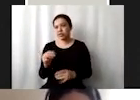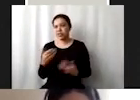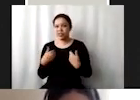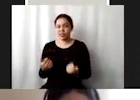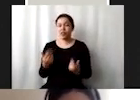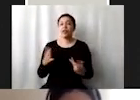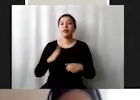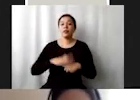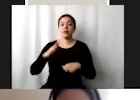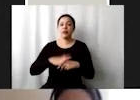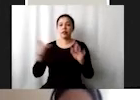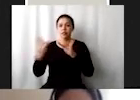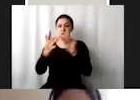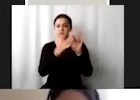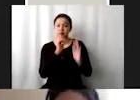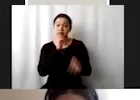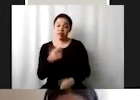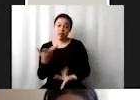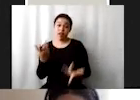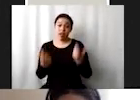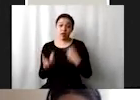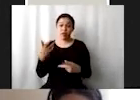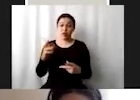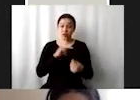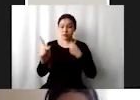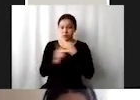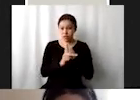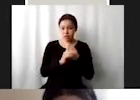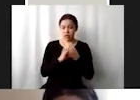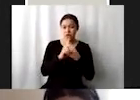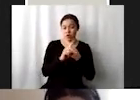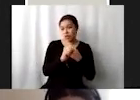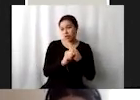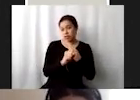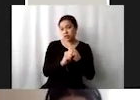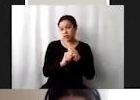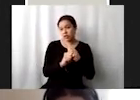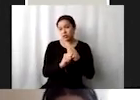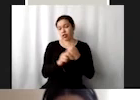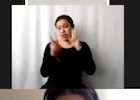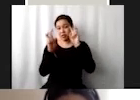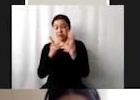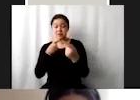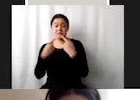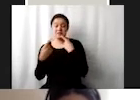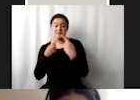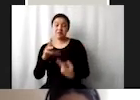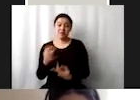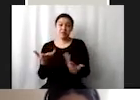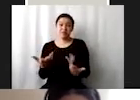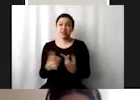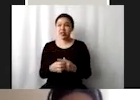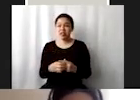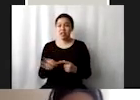esto no es vinculante entonces hay países que presentan avances de los ODS que no hablan sobre este tema ni siquiera lo lo